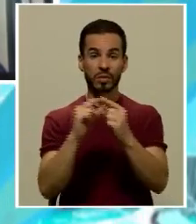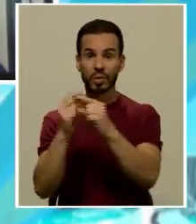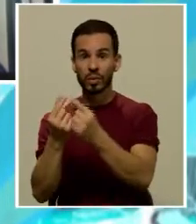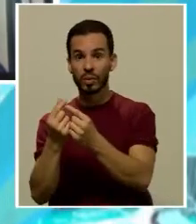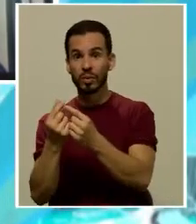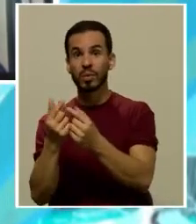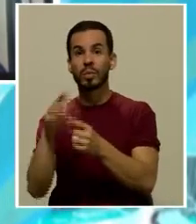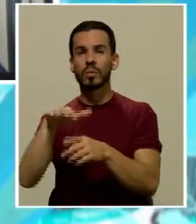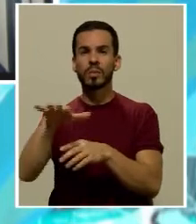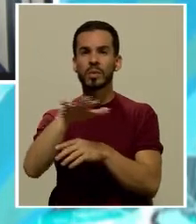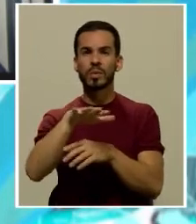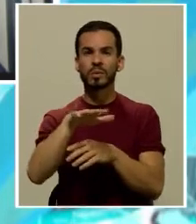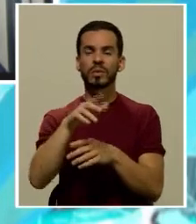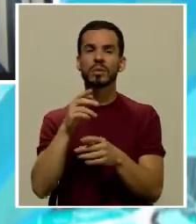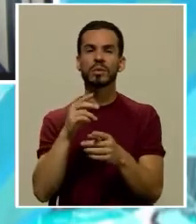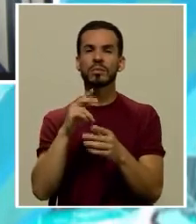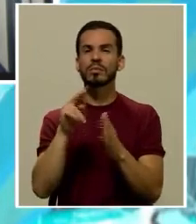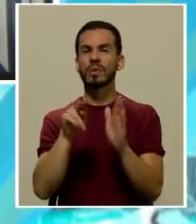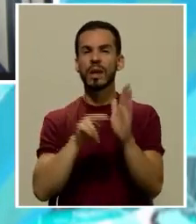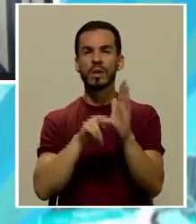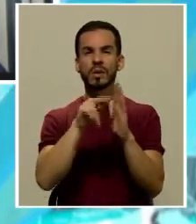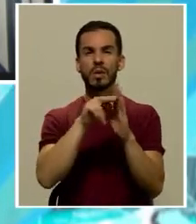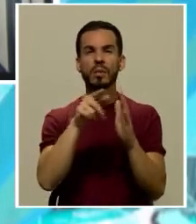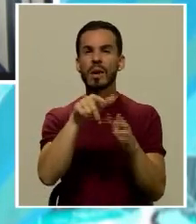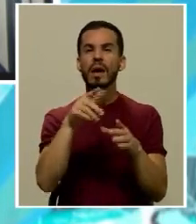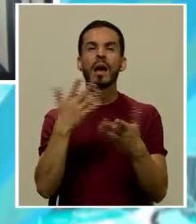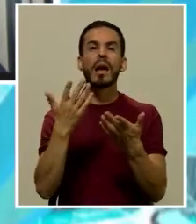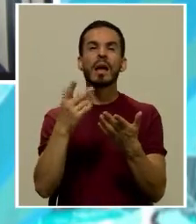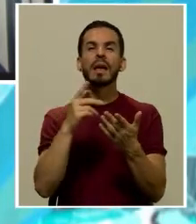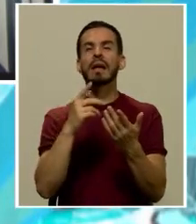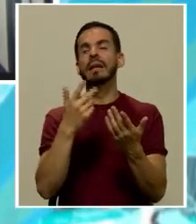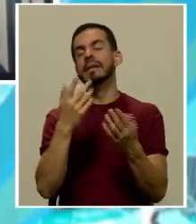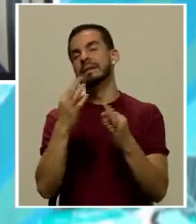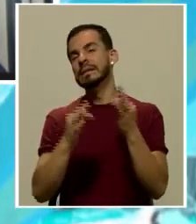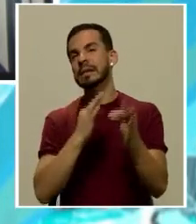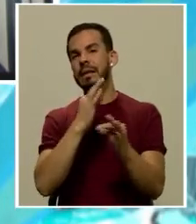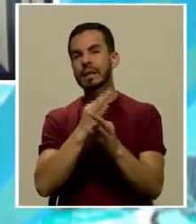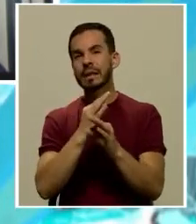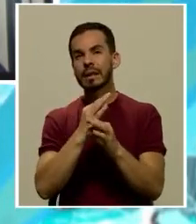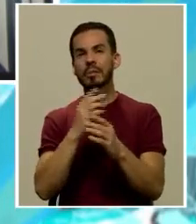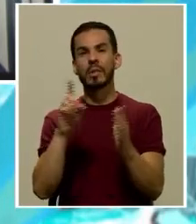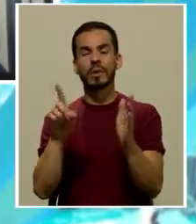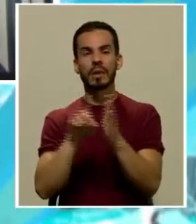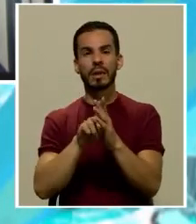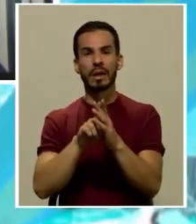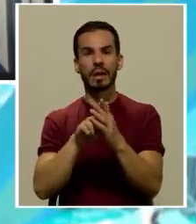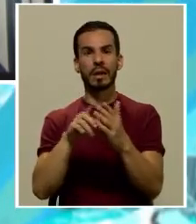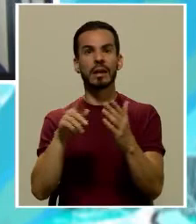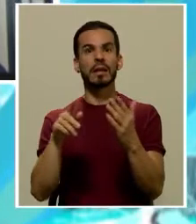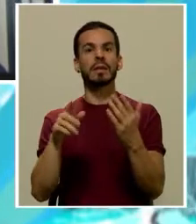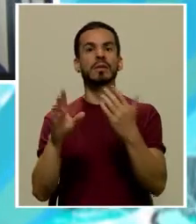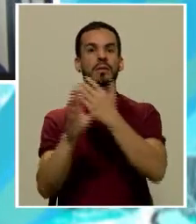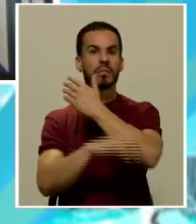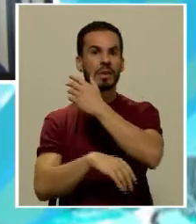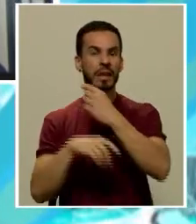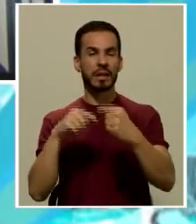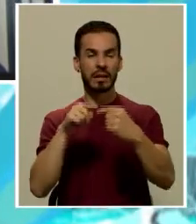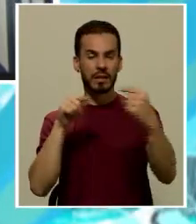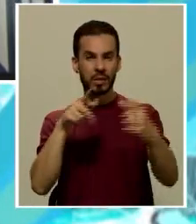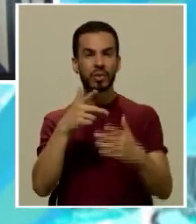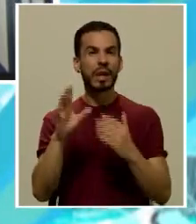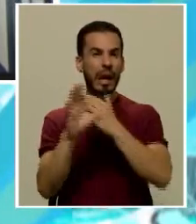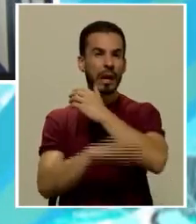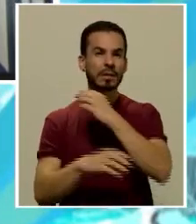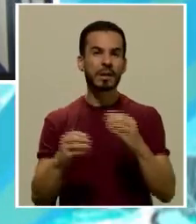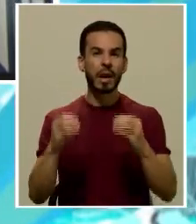grupos etarios una norma una especie de derecho penal del enemigo en donde son castigados de una